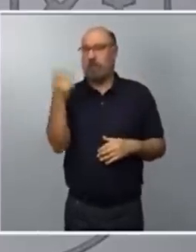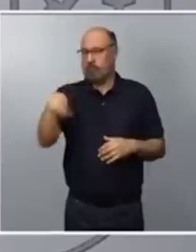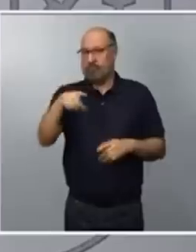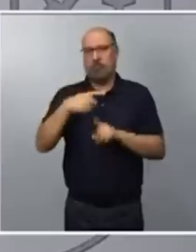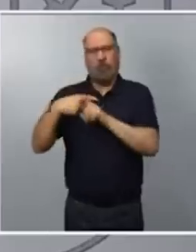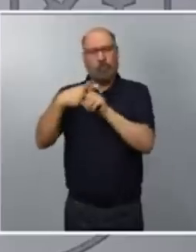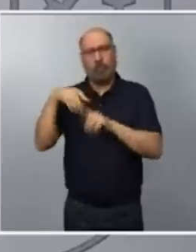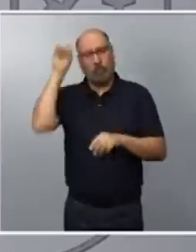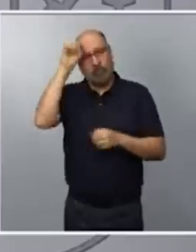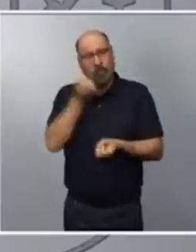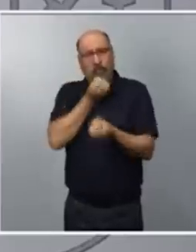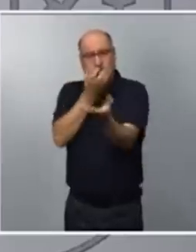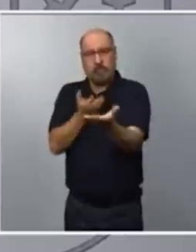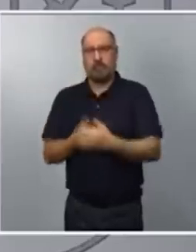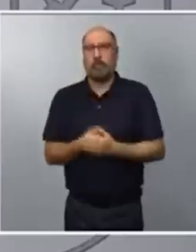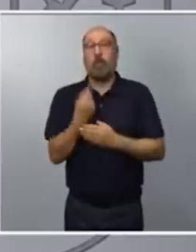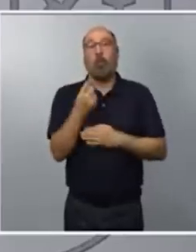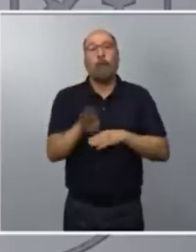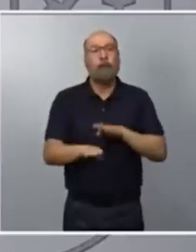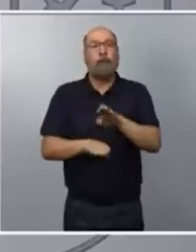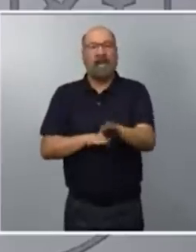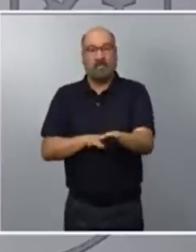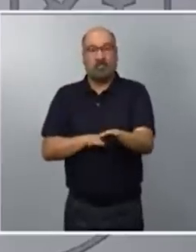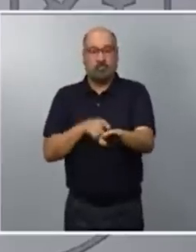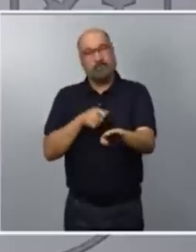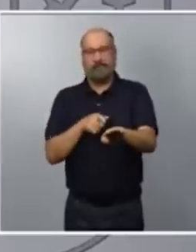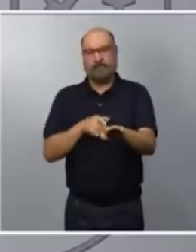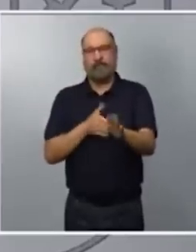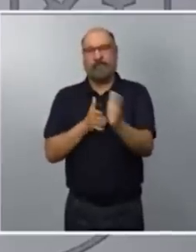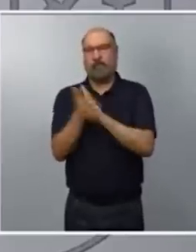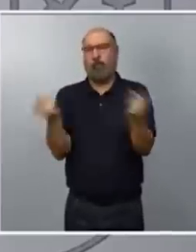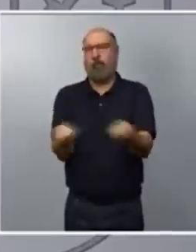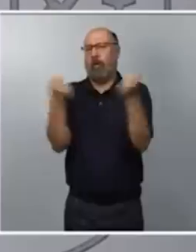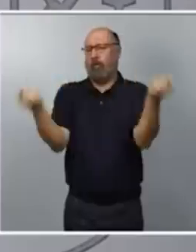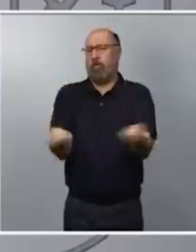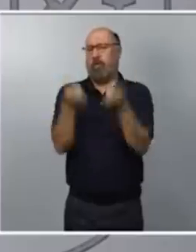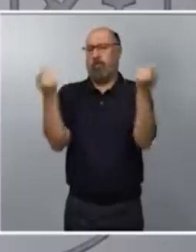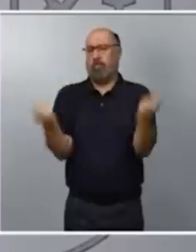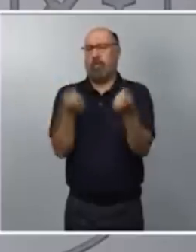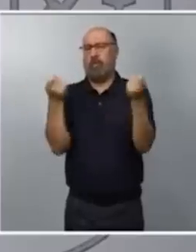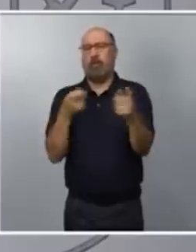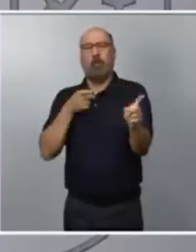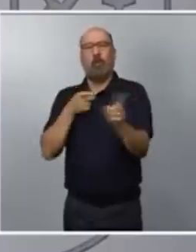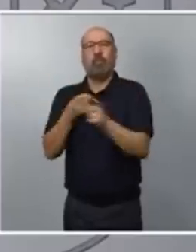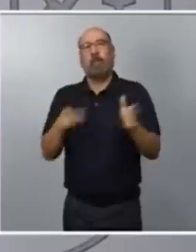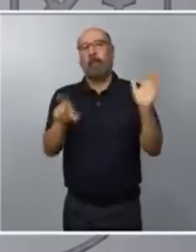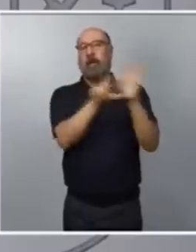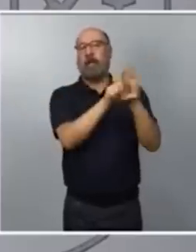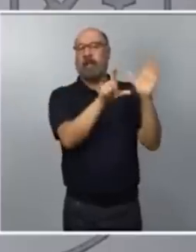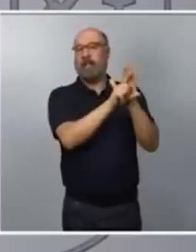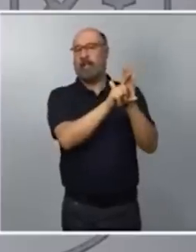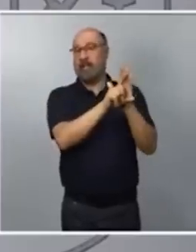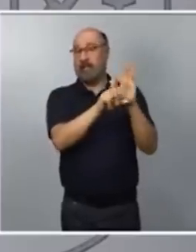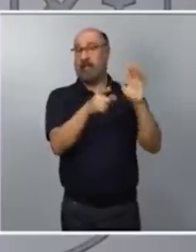también esta reflexión, creo que es un paso más en una campaña de deslegitimación